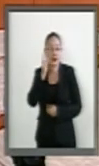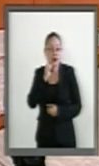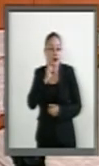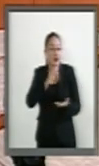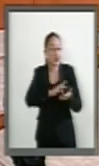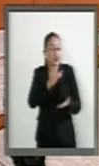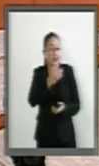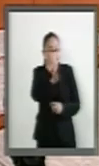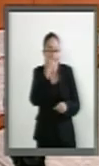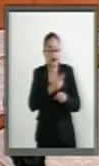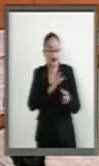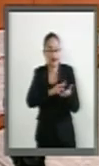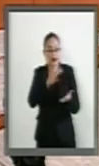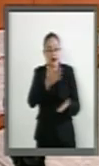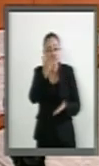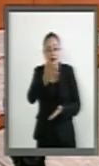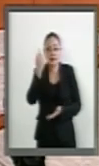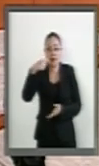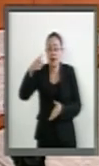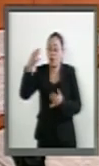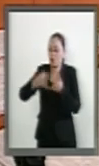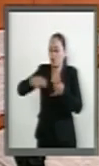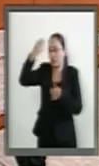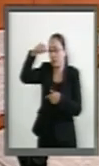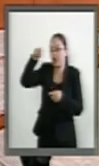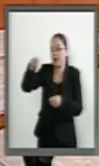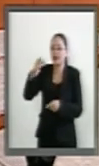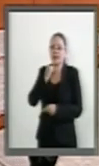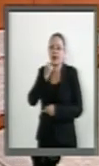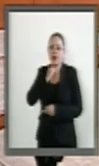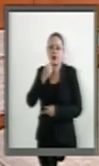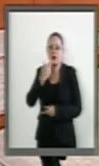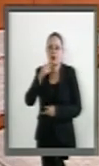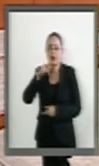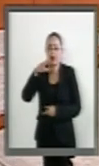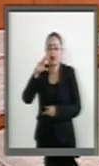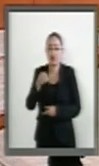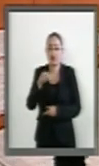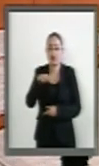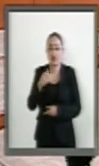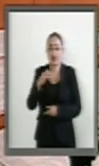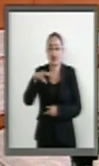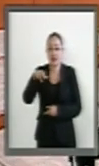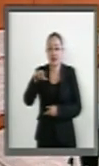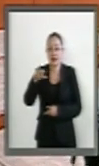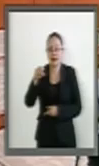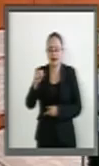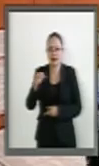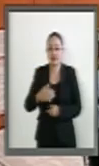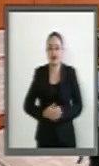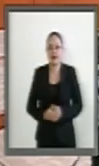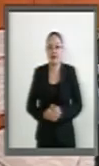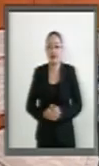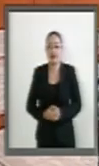gracias, Secretaria. Para formular un comentario, el Senador Humberto Mayanz Canabal. Gracias, señora querida.